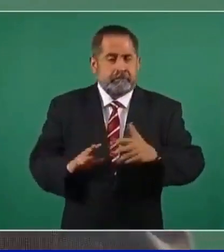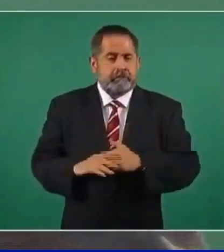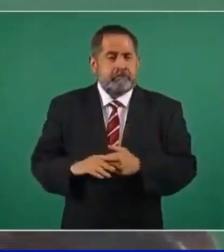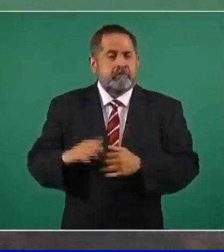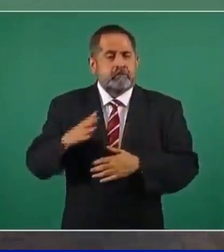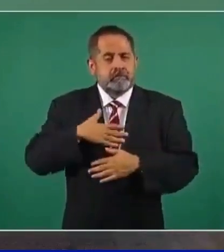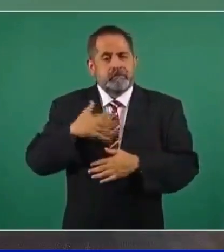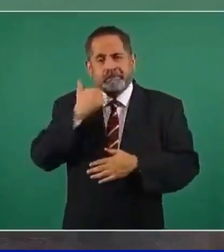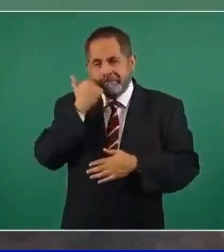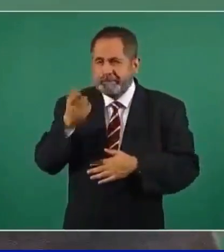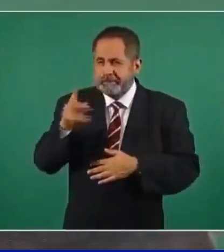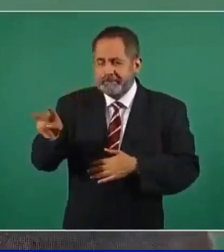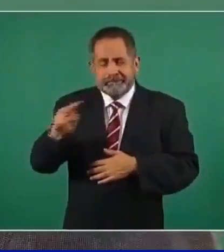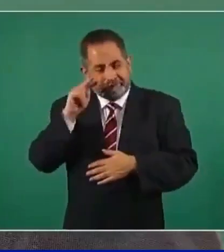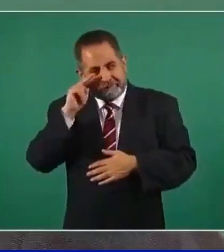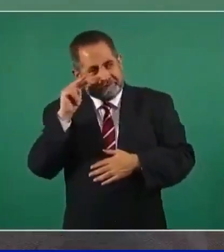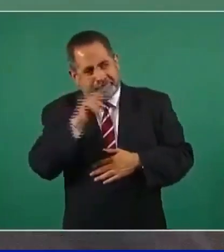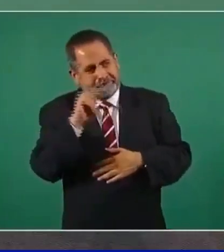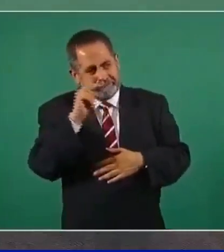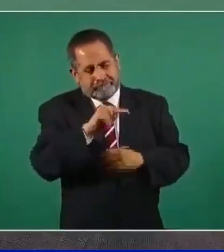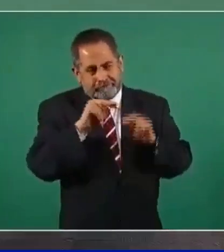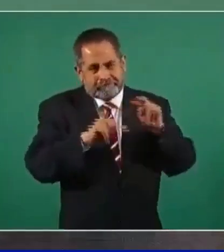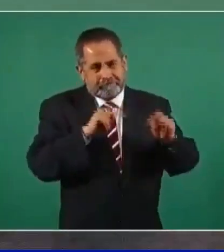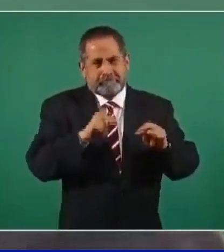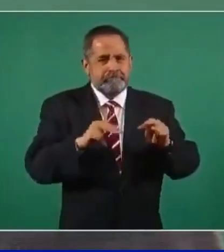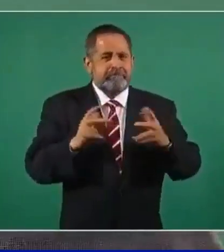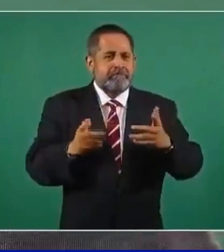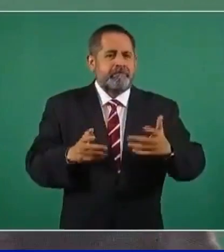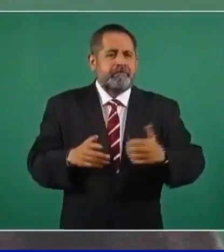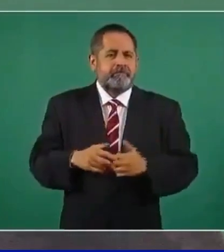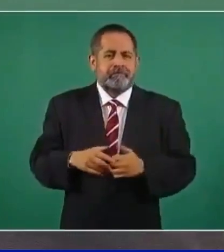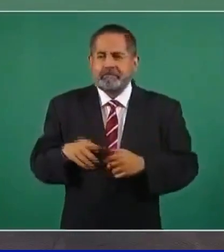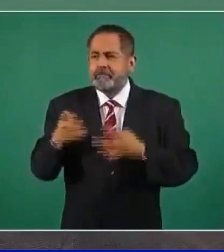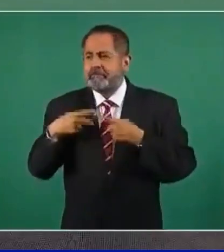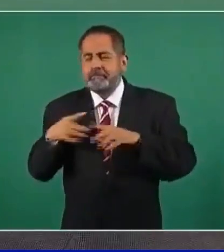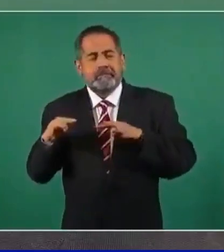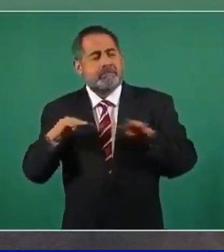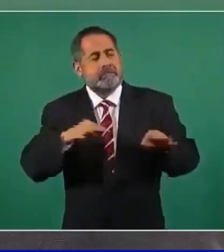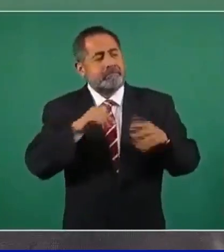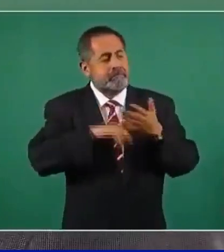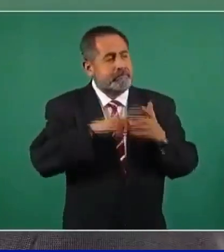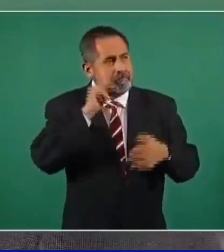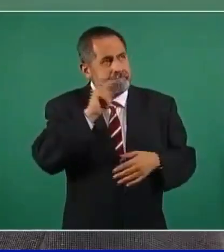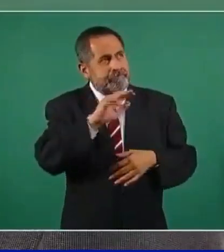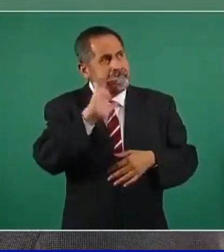porque quería yo que lo viera la gente,